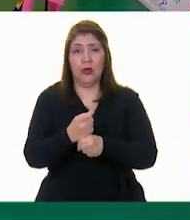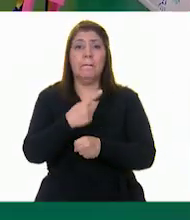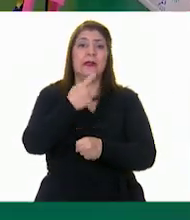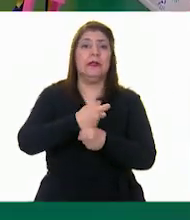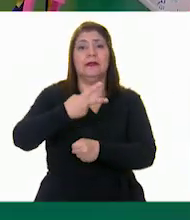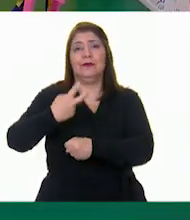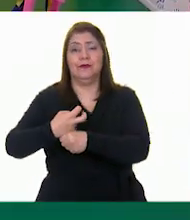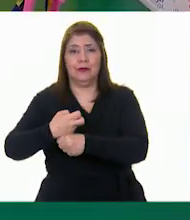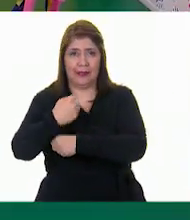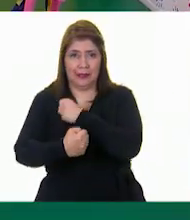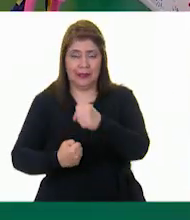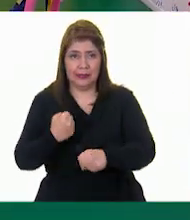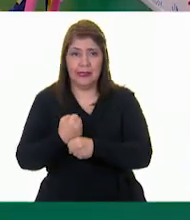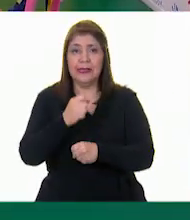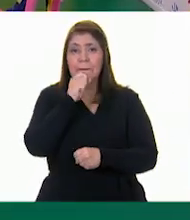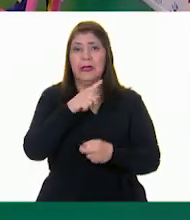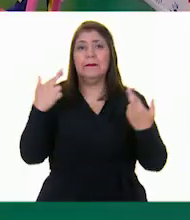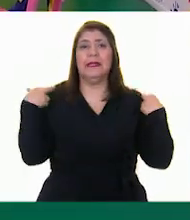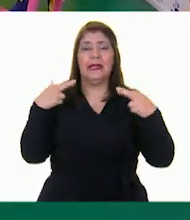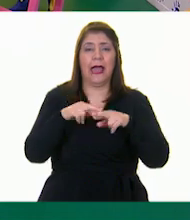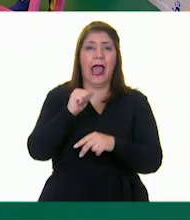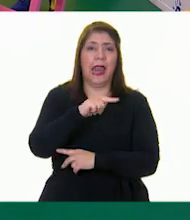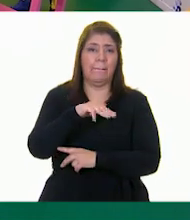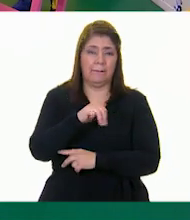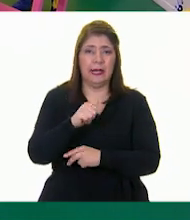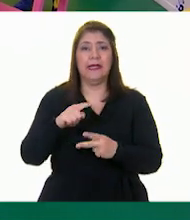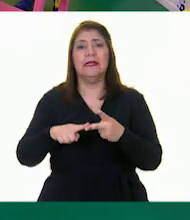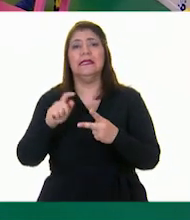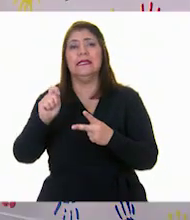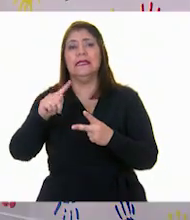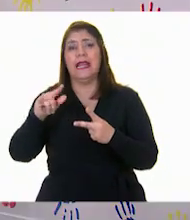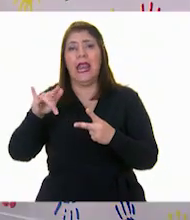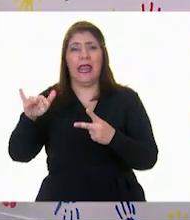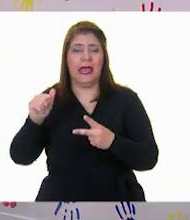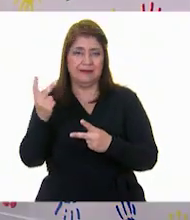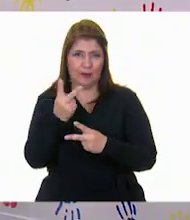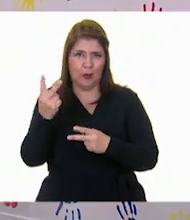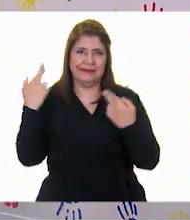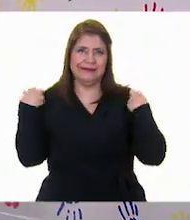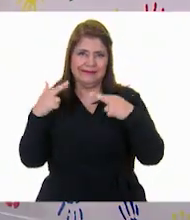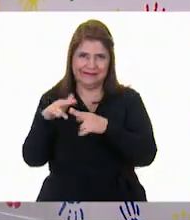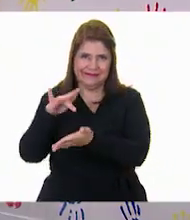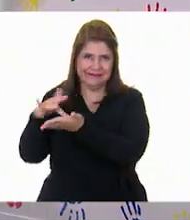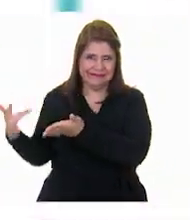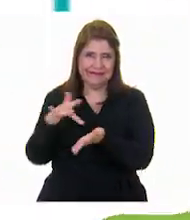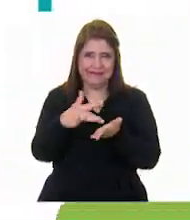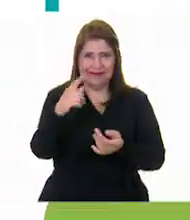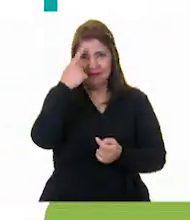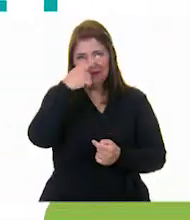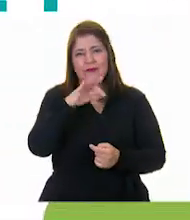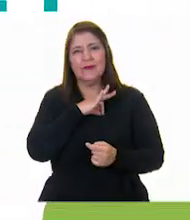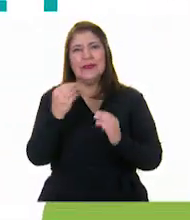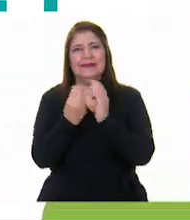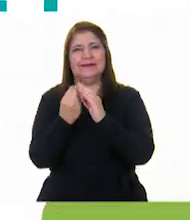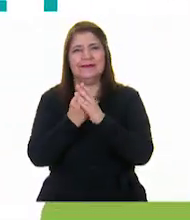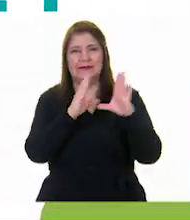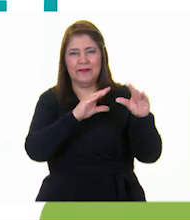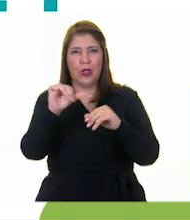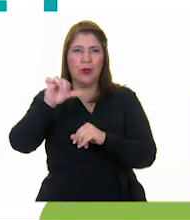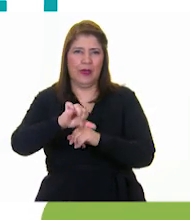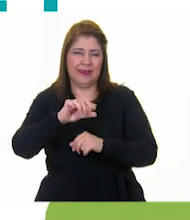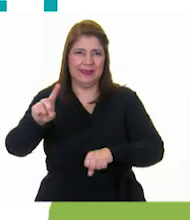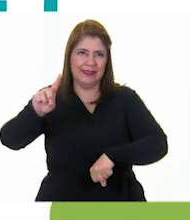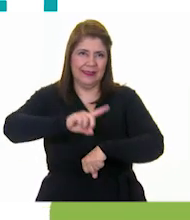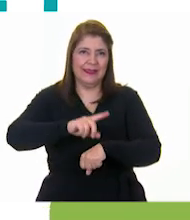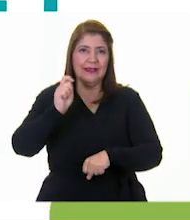y a las maestras Alma Lidia Tapia Italia Negrete. Muchísimas gracias quienes nos impartieron la clase del día